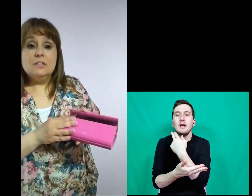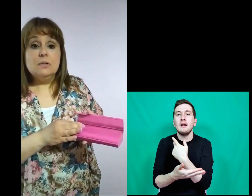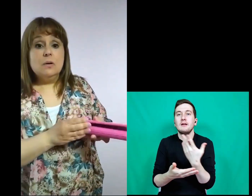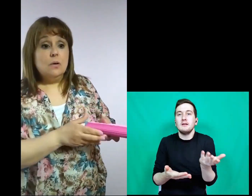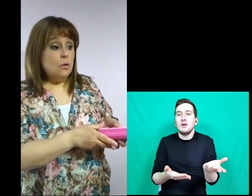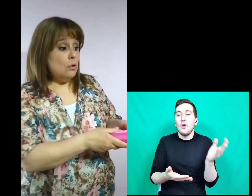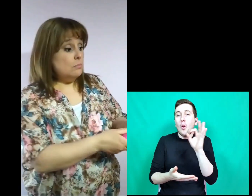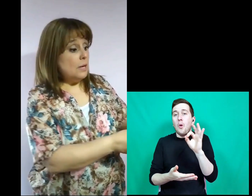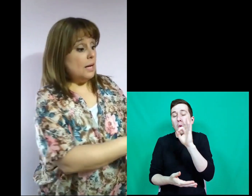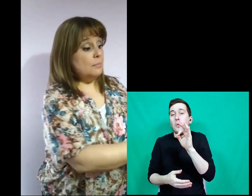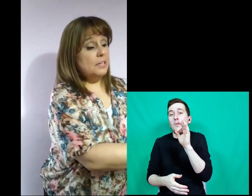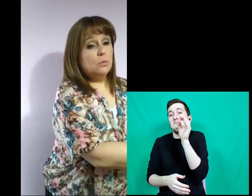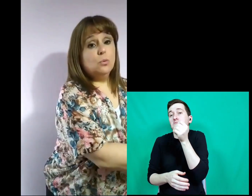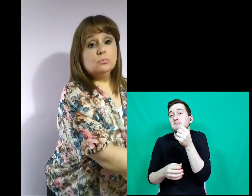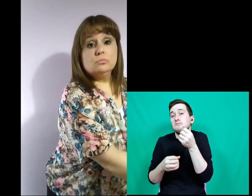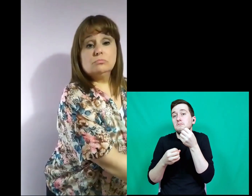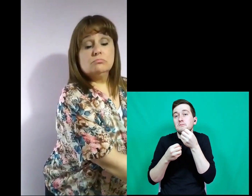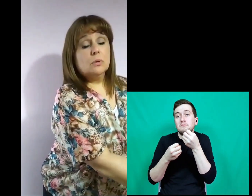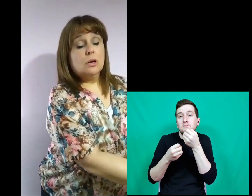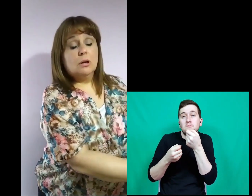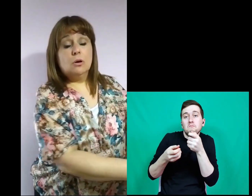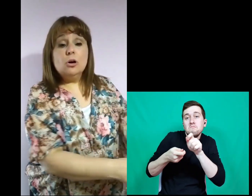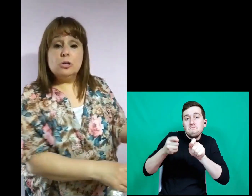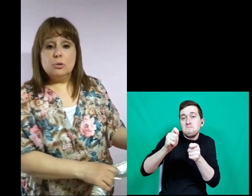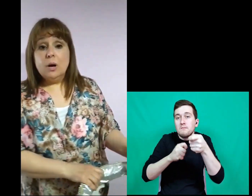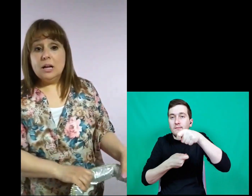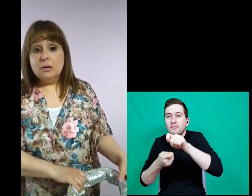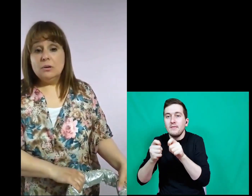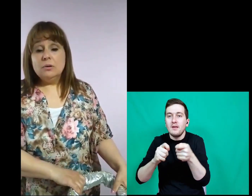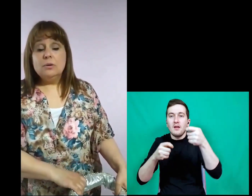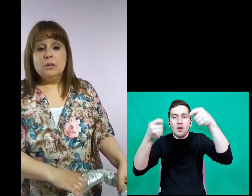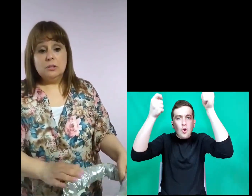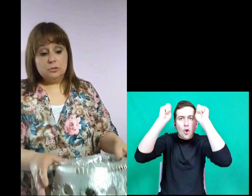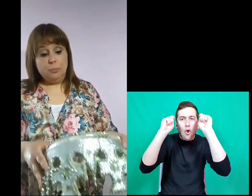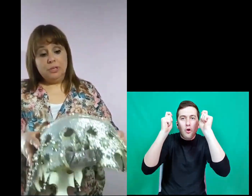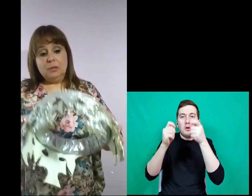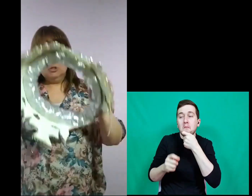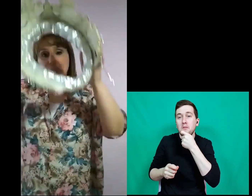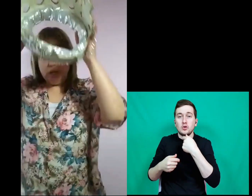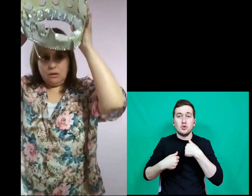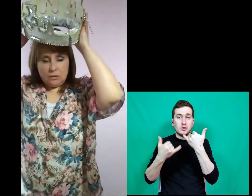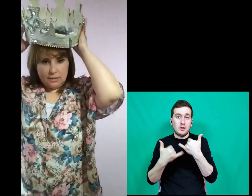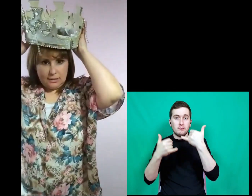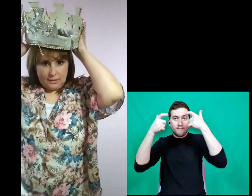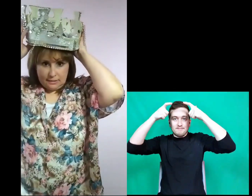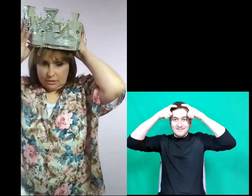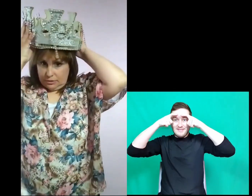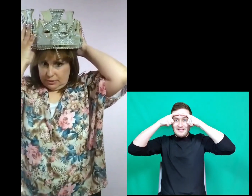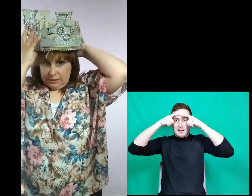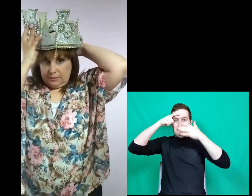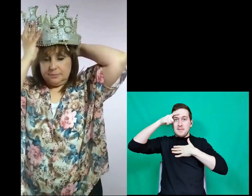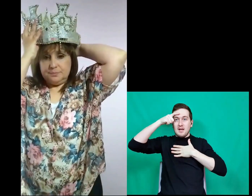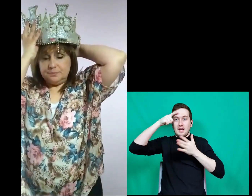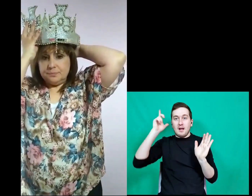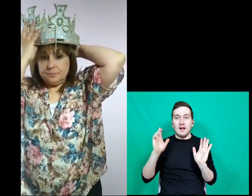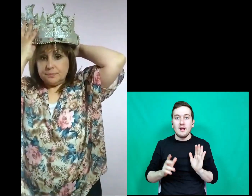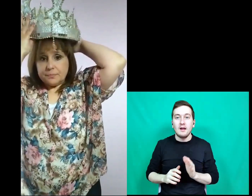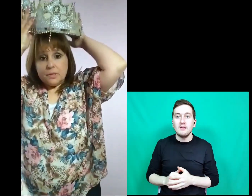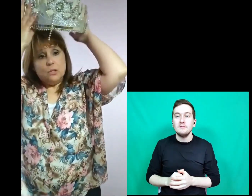o armen algún gorro o algo. Yo, por ejemplo, tengo esta corona.